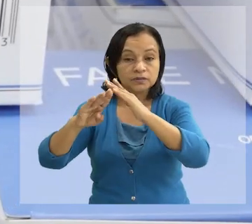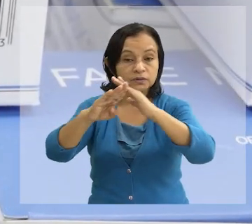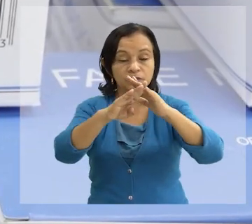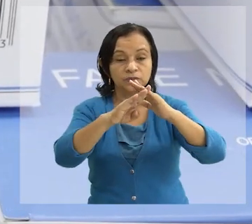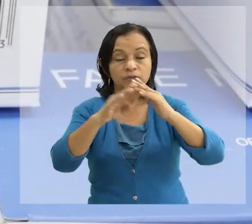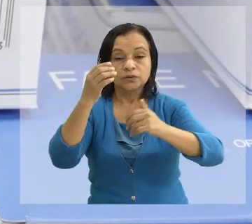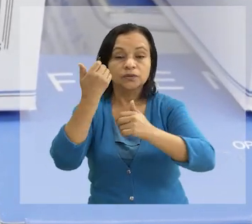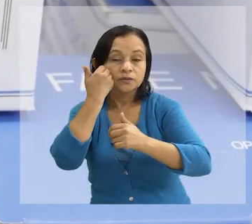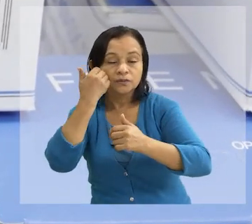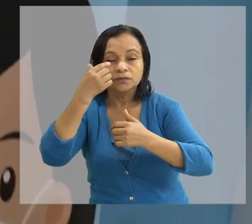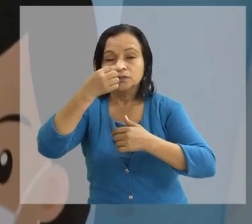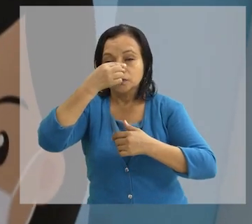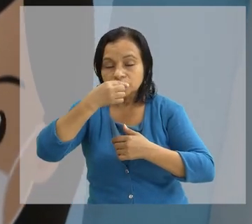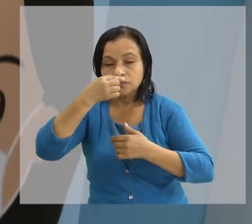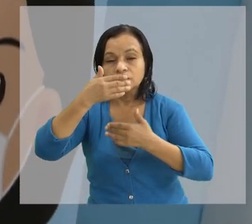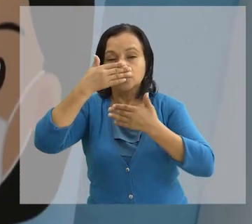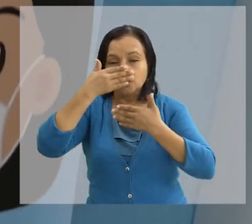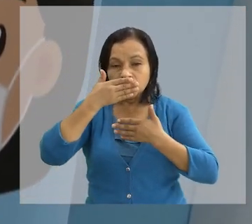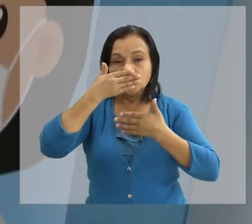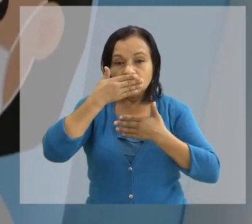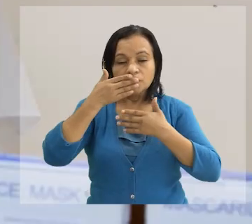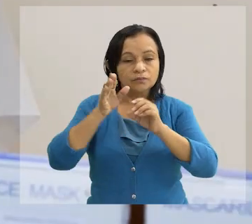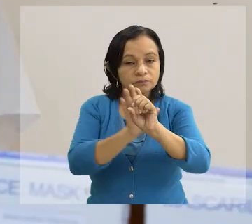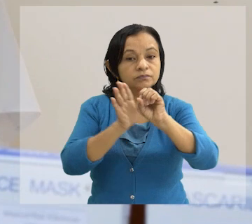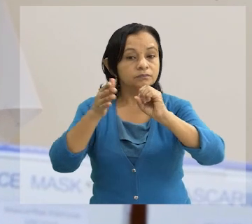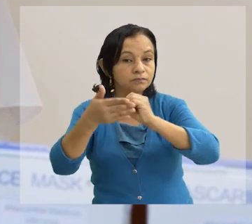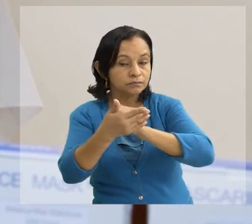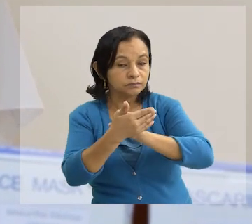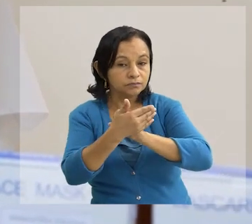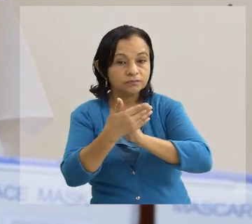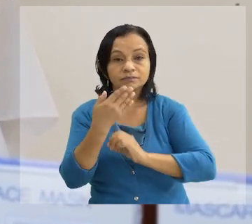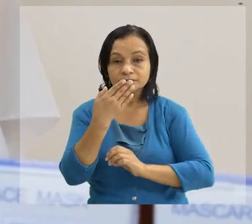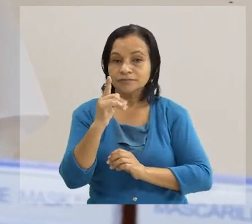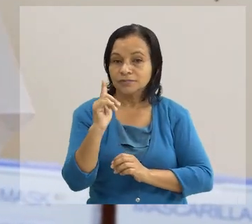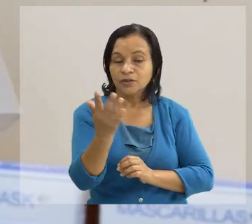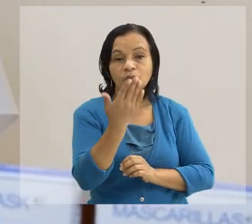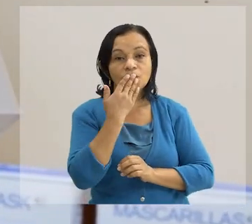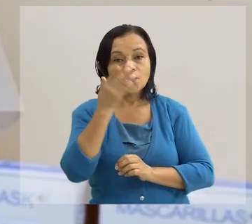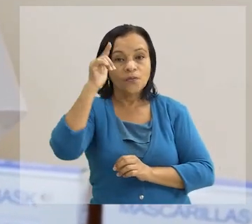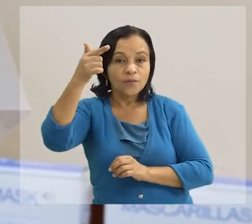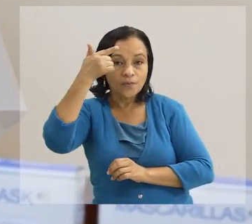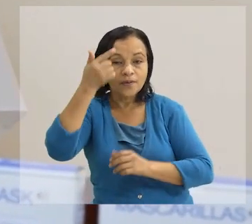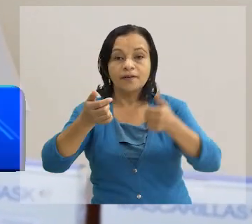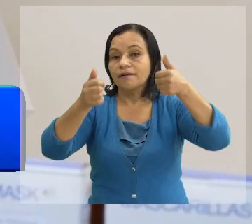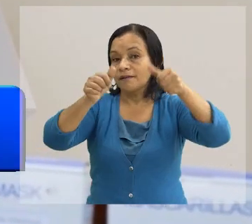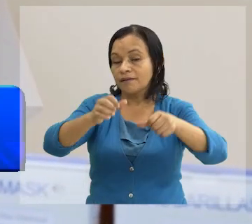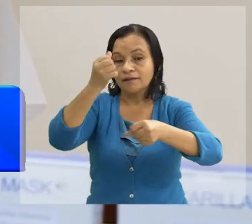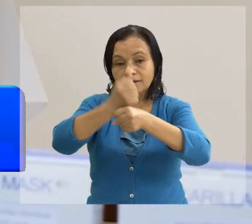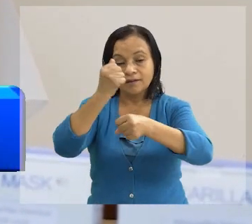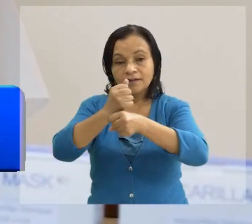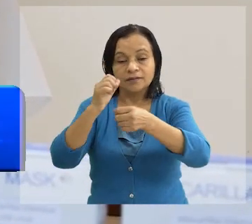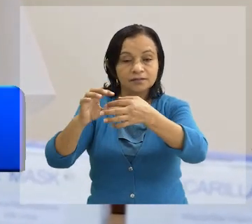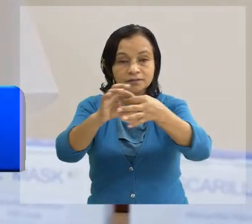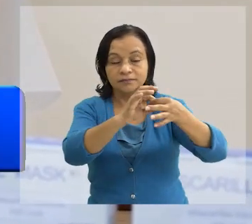enfermedades respiratorias, incluyendo la COVID-19 Esto demuestra lo que nuestro buen gobierno establece en un trabajo integral